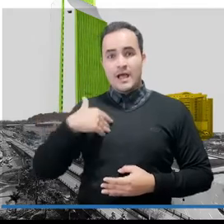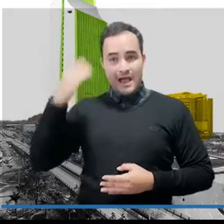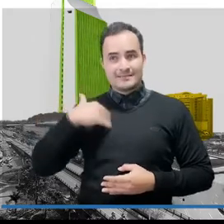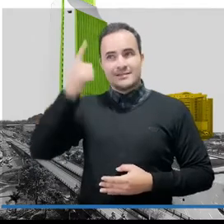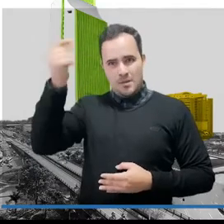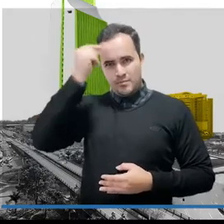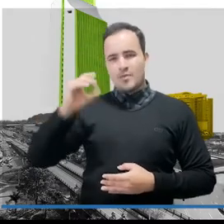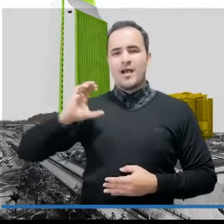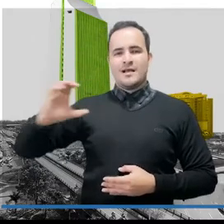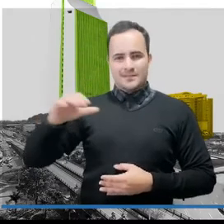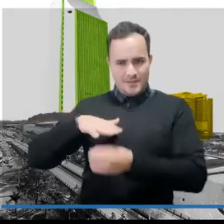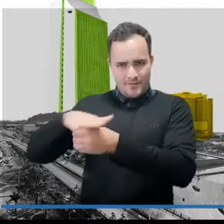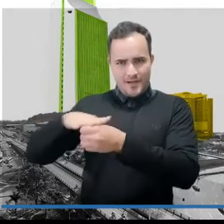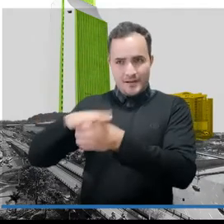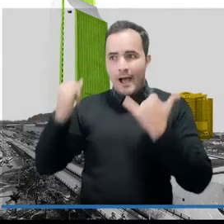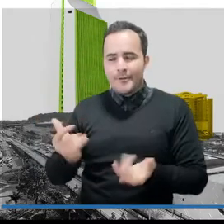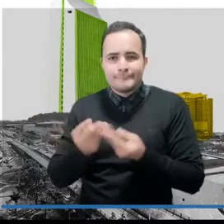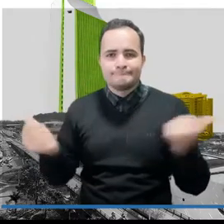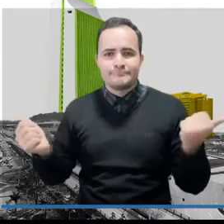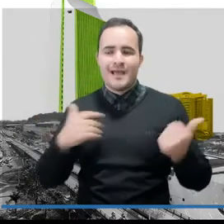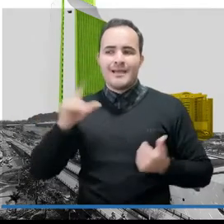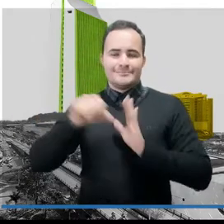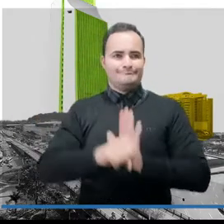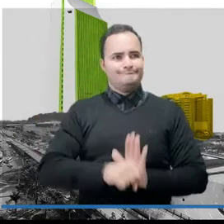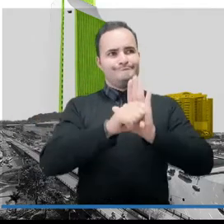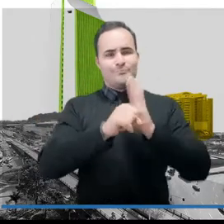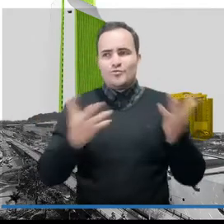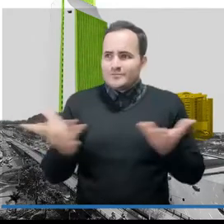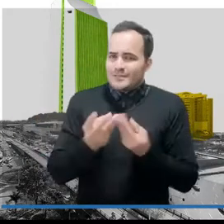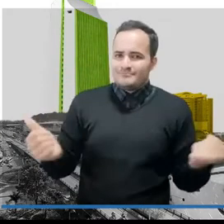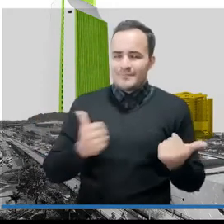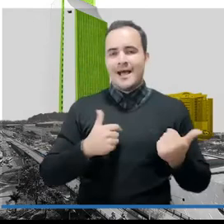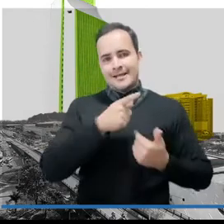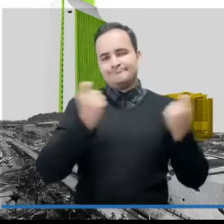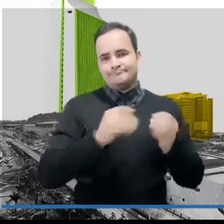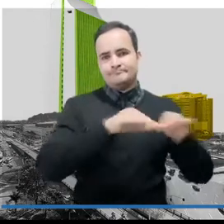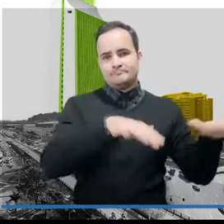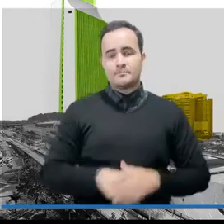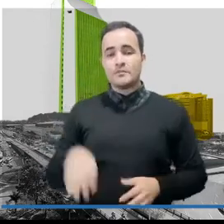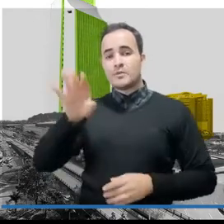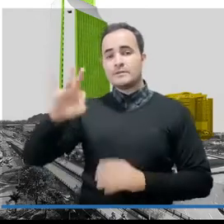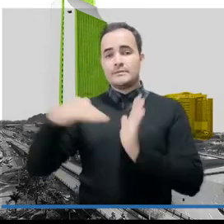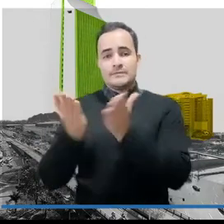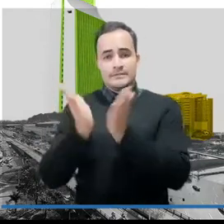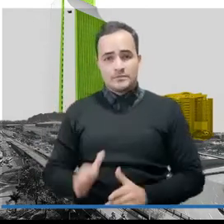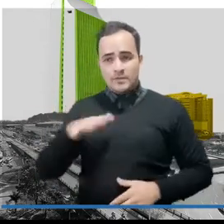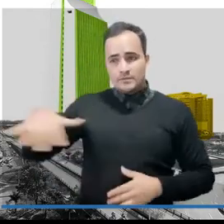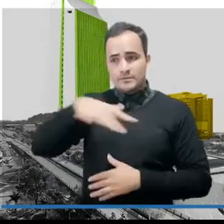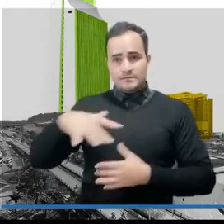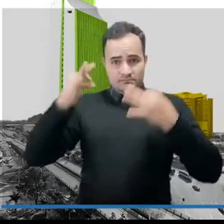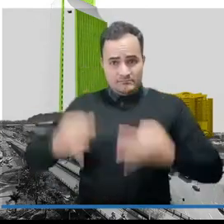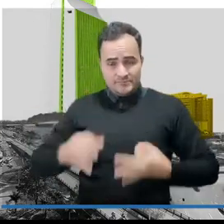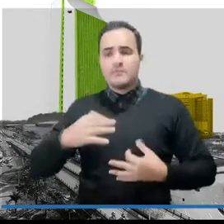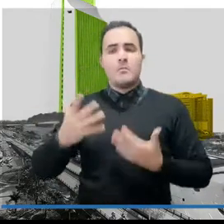última vez en el barrio Castilla y se ha convertido en símbolo de las mujeres desaparecidas. 42.000 estudiantes del sector oficial